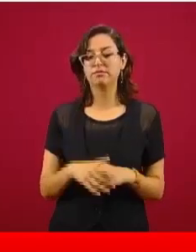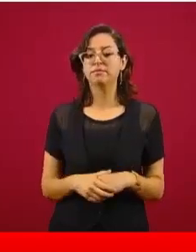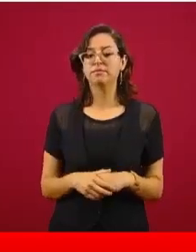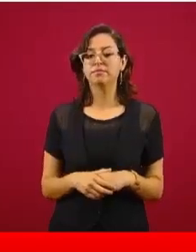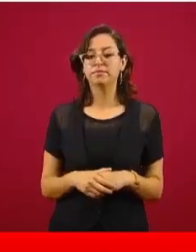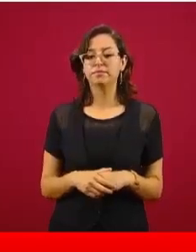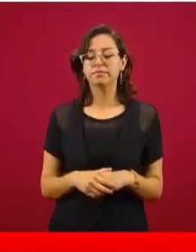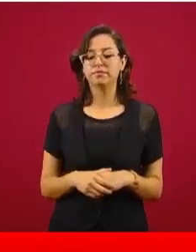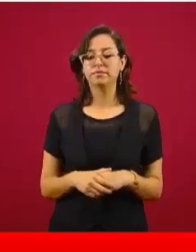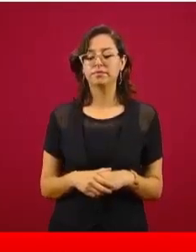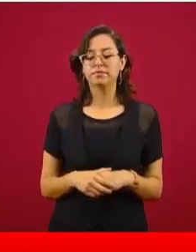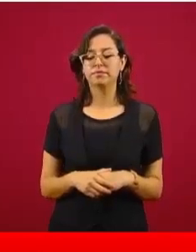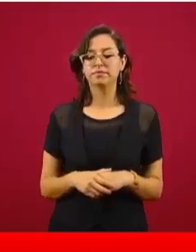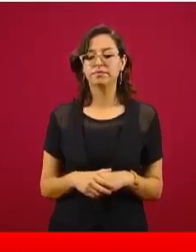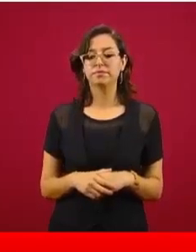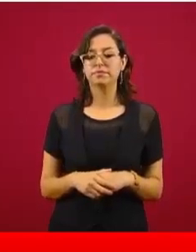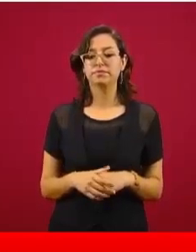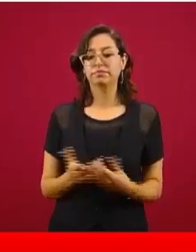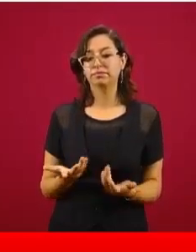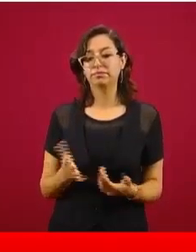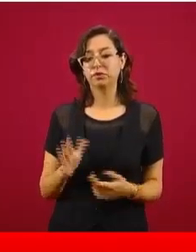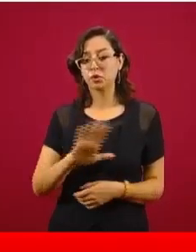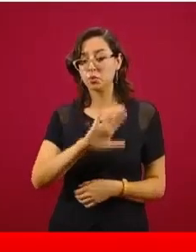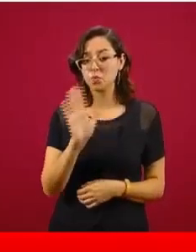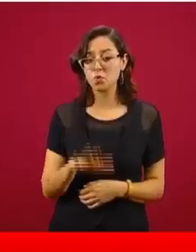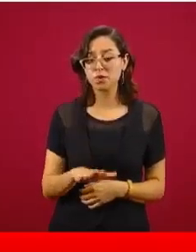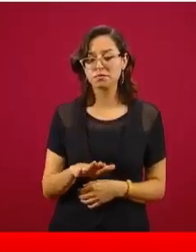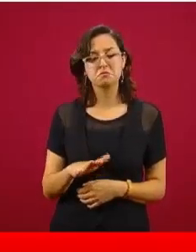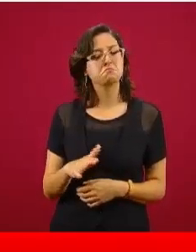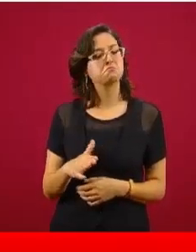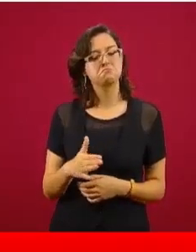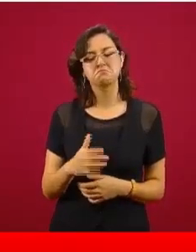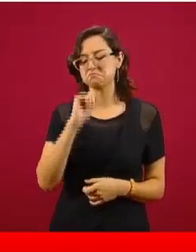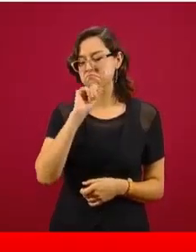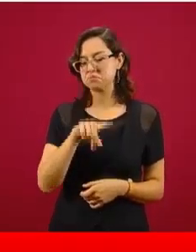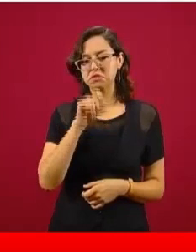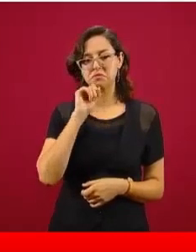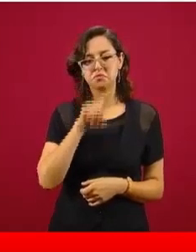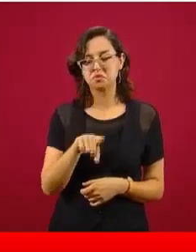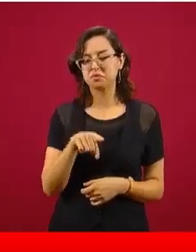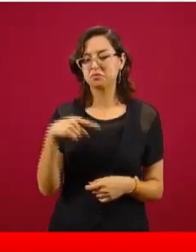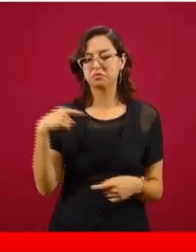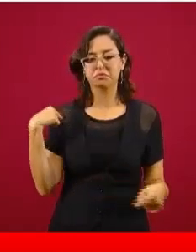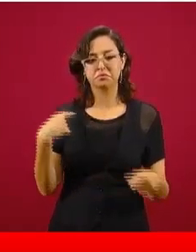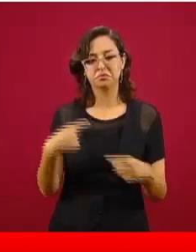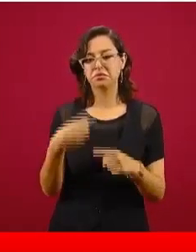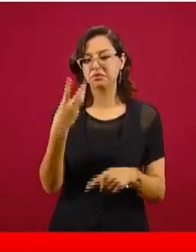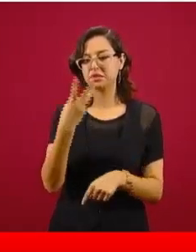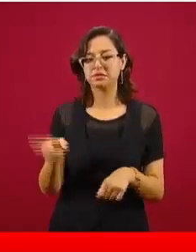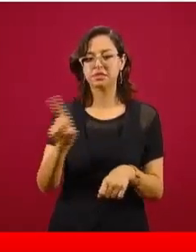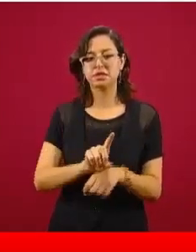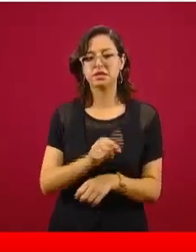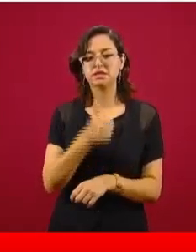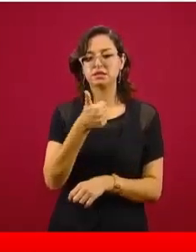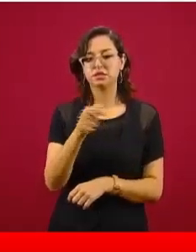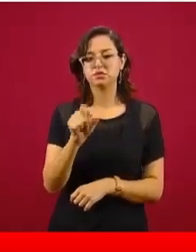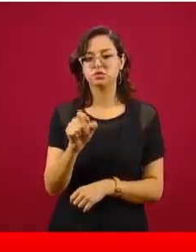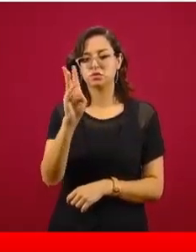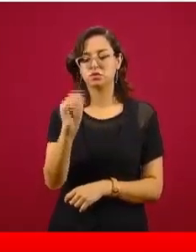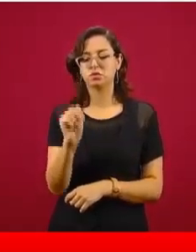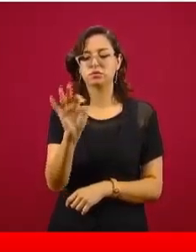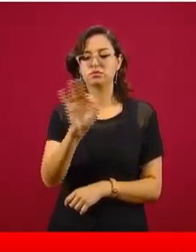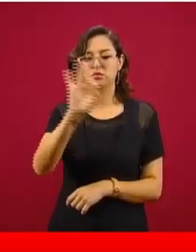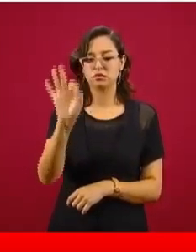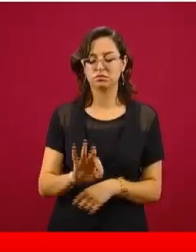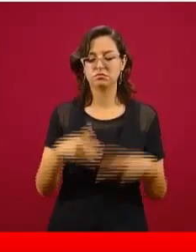la letalidad se ha mantenido relativamente estable en las últimas tres días con 6.9 por ciento,